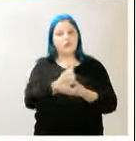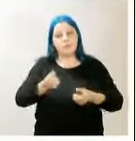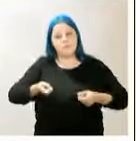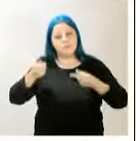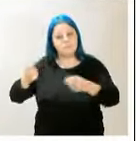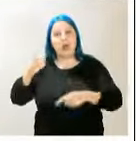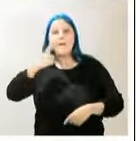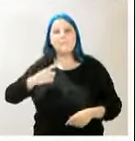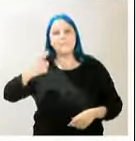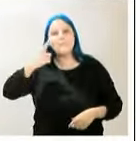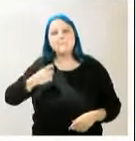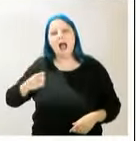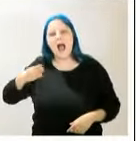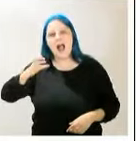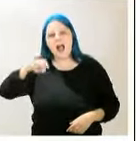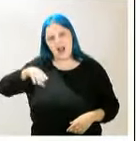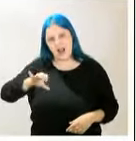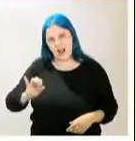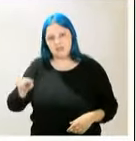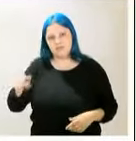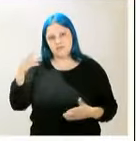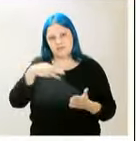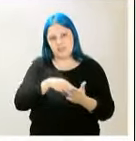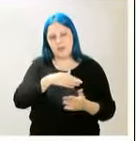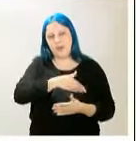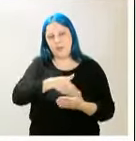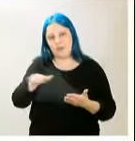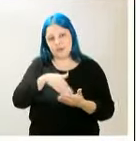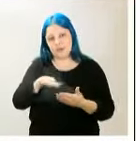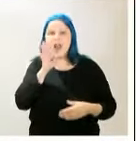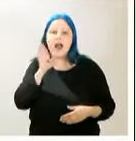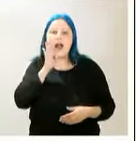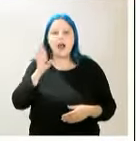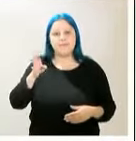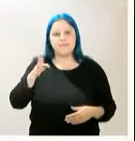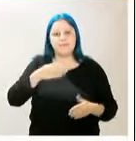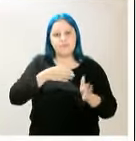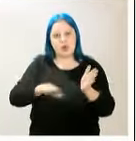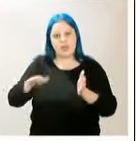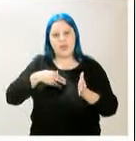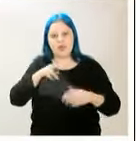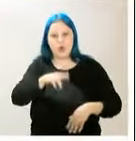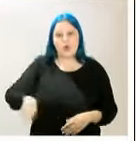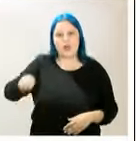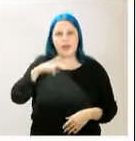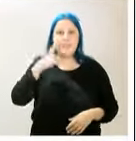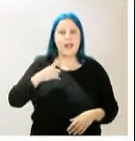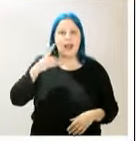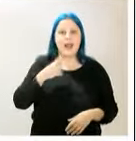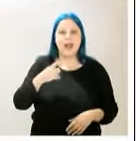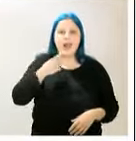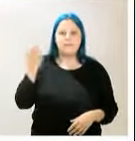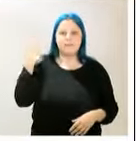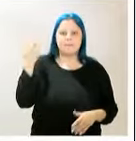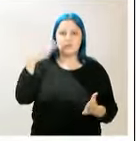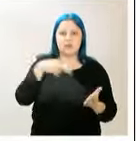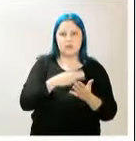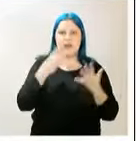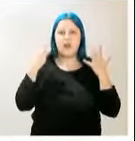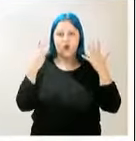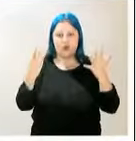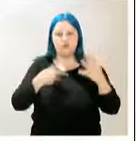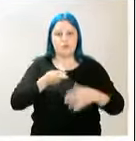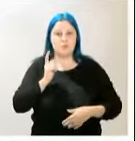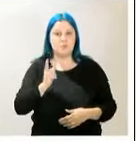.000 millones. Y en ese proceso de reestructuración bancaria, ininterrumpidamente desarrollado desde el 2008, no solo ha